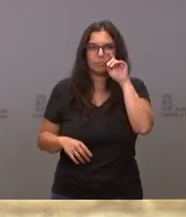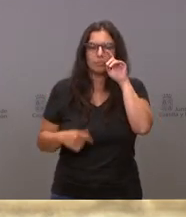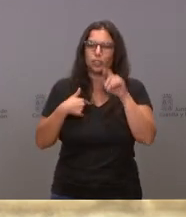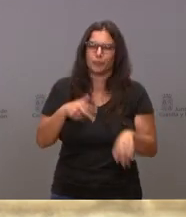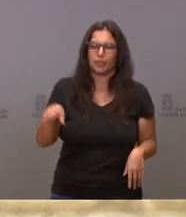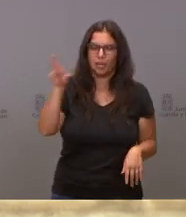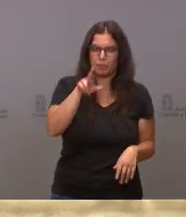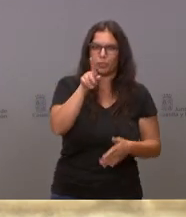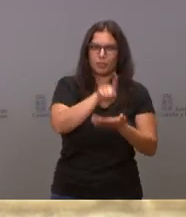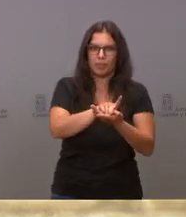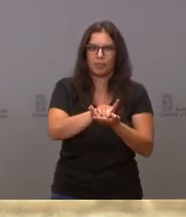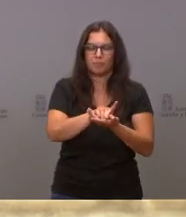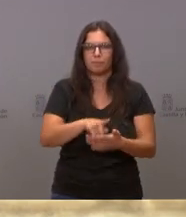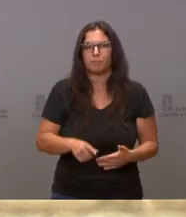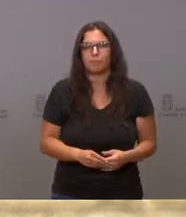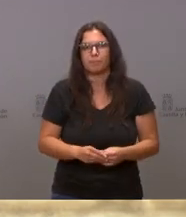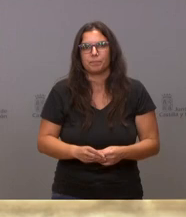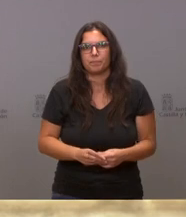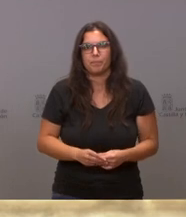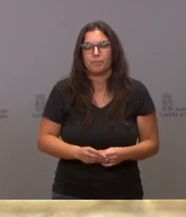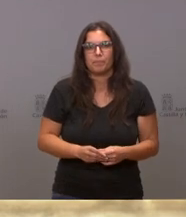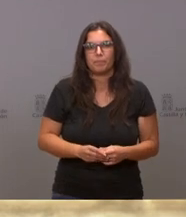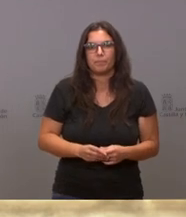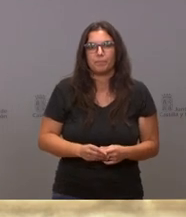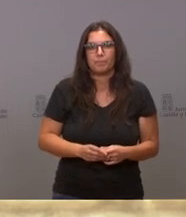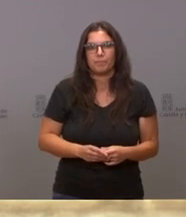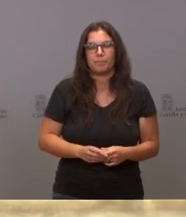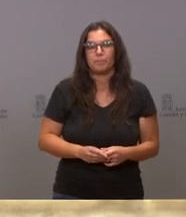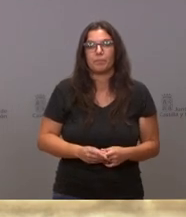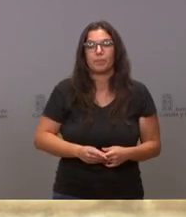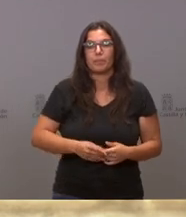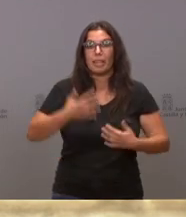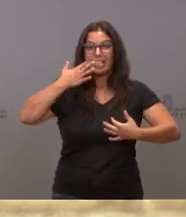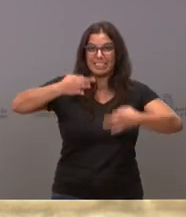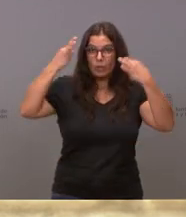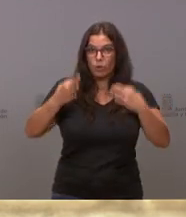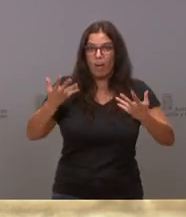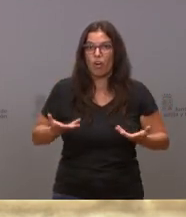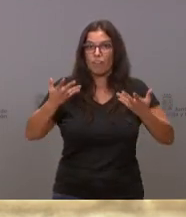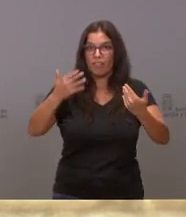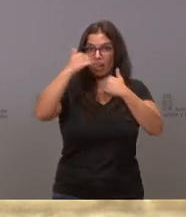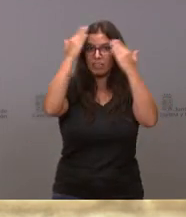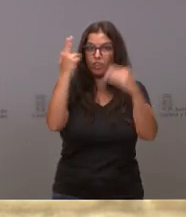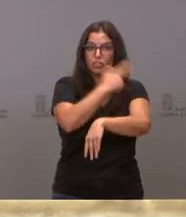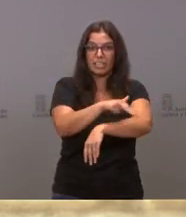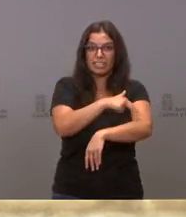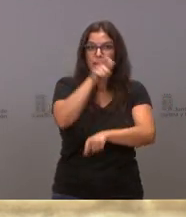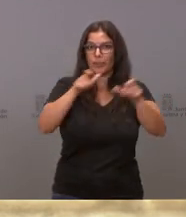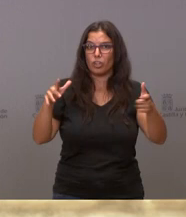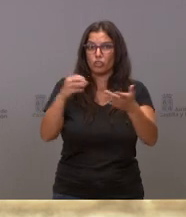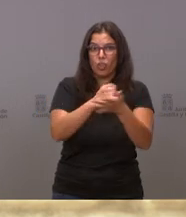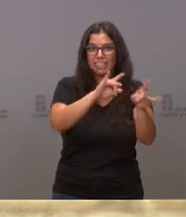insistir en las ideas claves. Garantizar la asistencia sanitaria a todas las personas en todo el territorio.